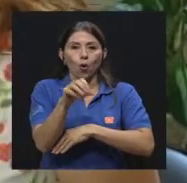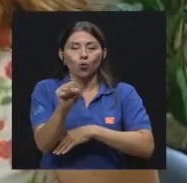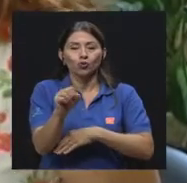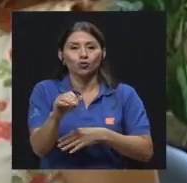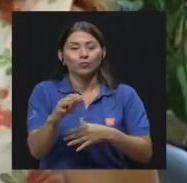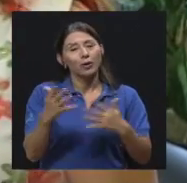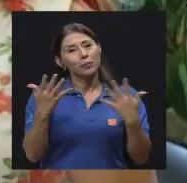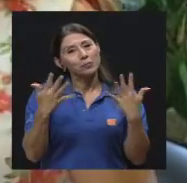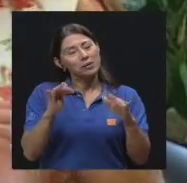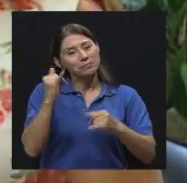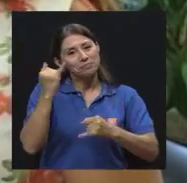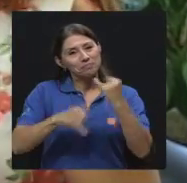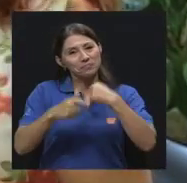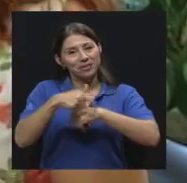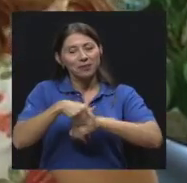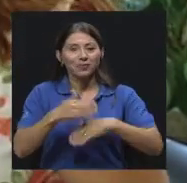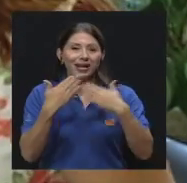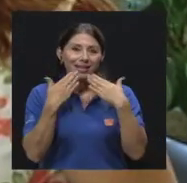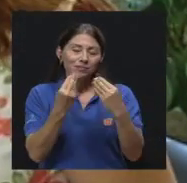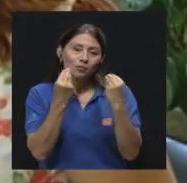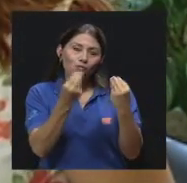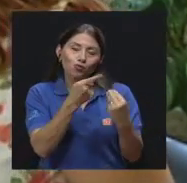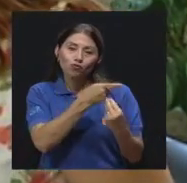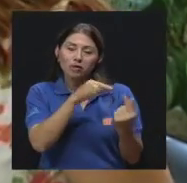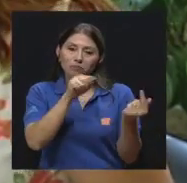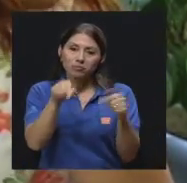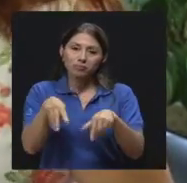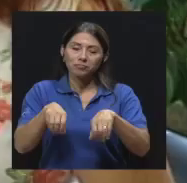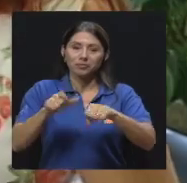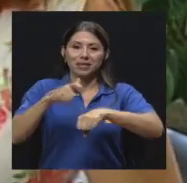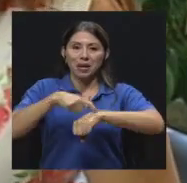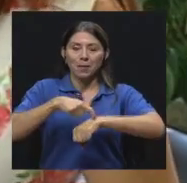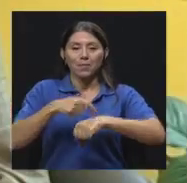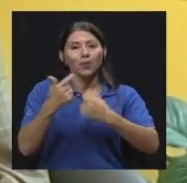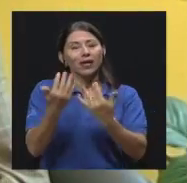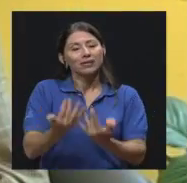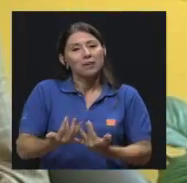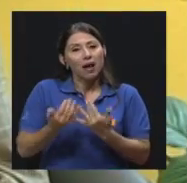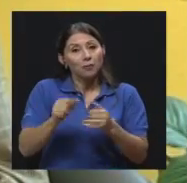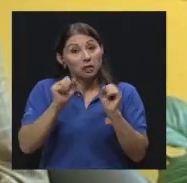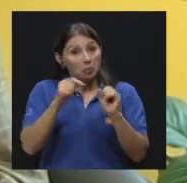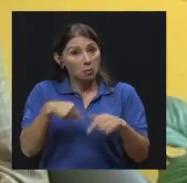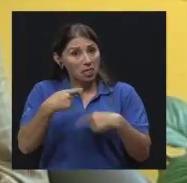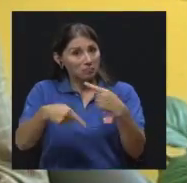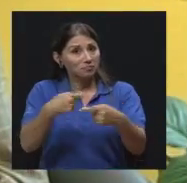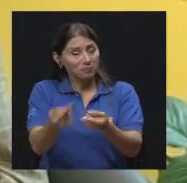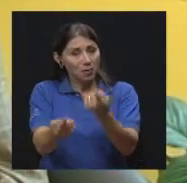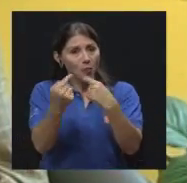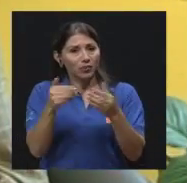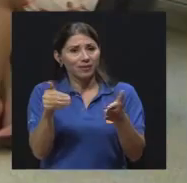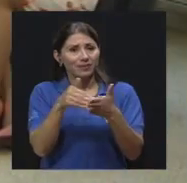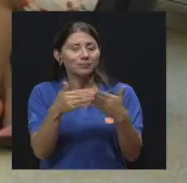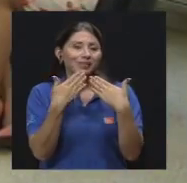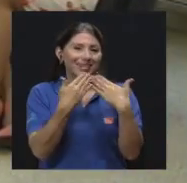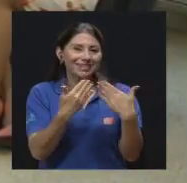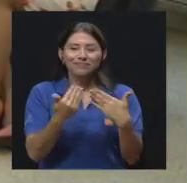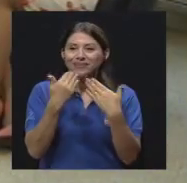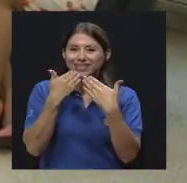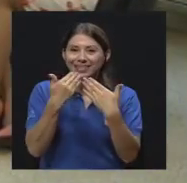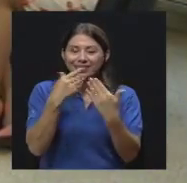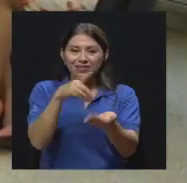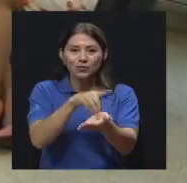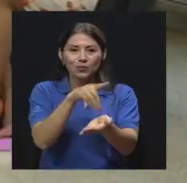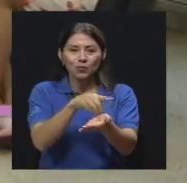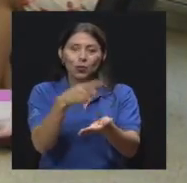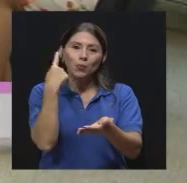nos ganó. definitivamente que le agradecemos mucho su gentileza, su tiempo, doctor Siles. Mucho Esperamos que nos pueda acompañar próximamente. Muchas gracias. Doctor Siles,